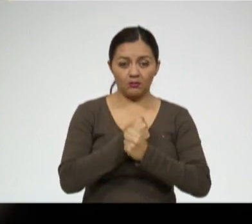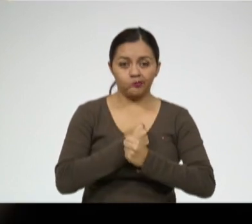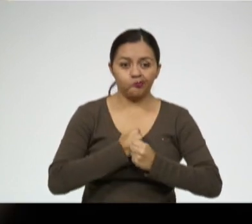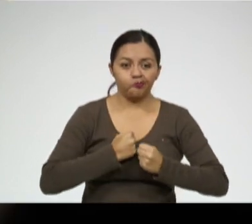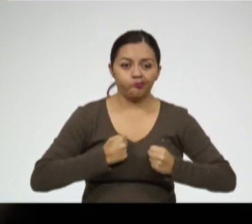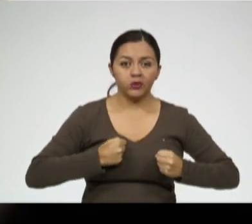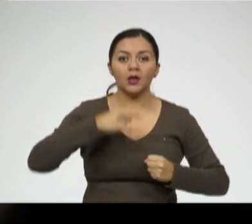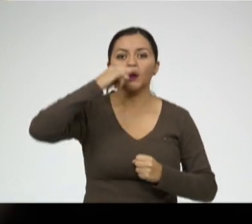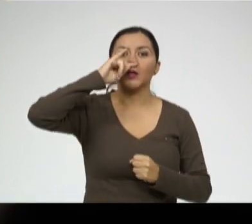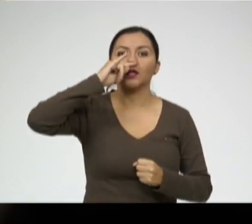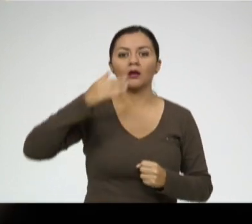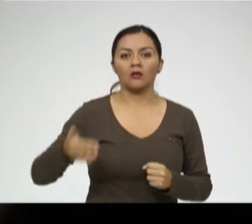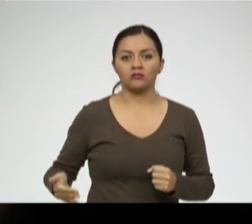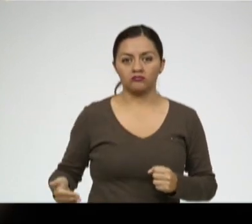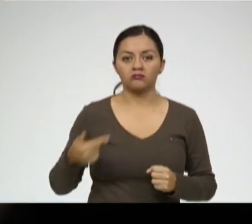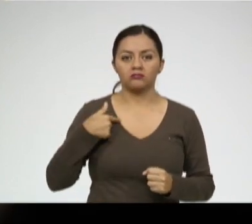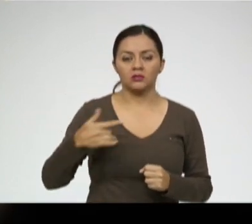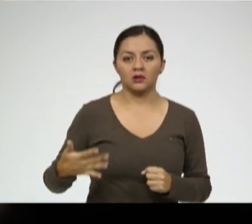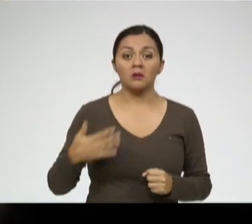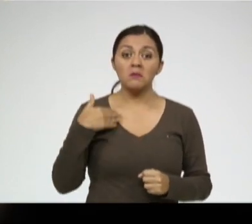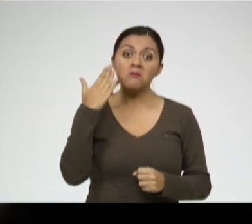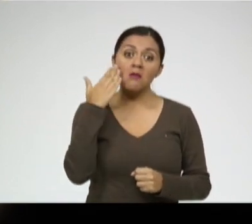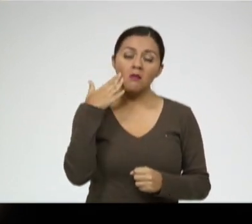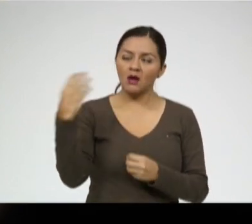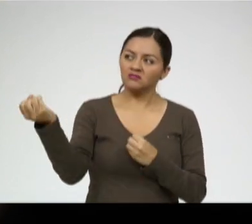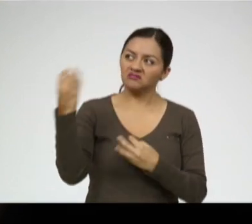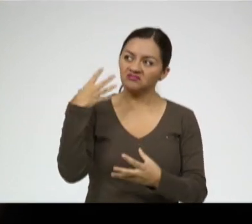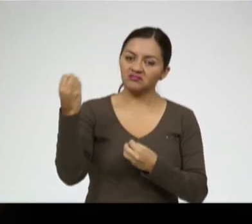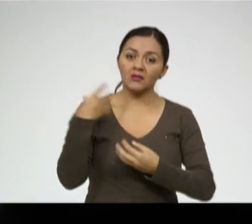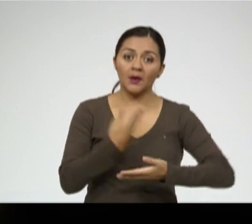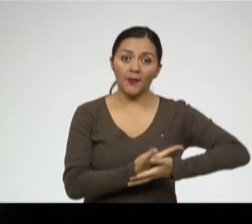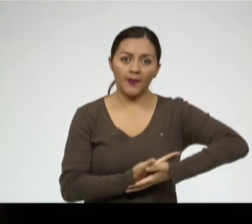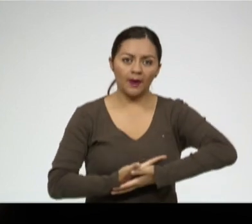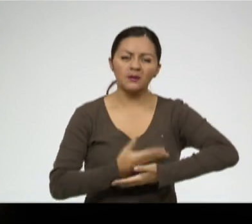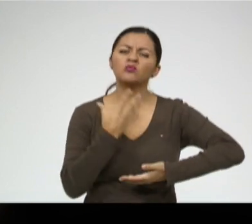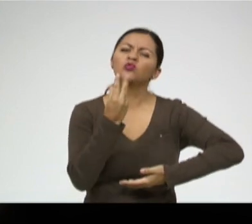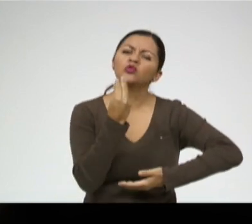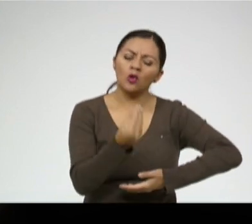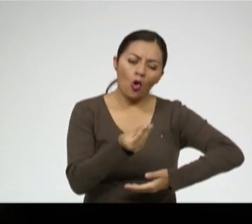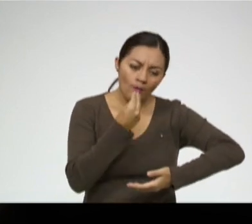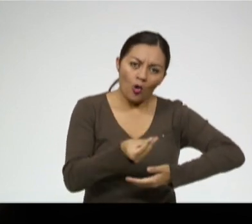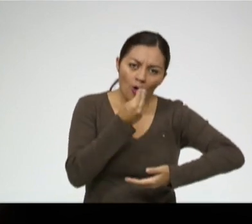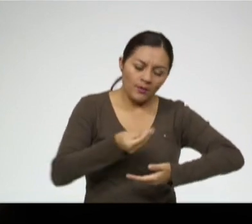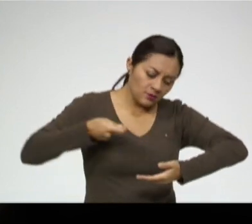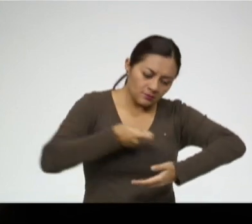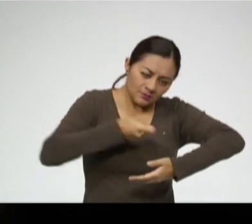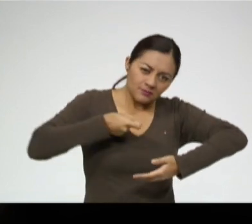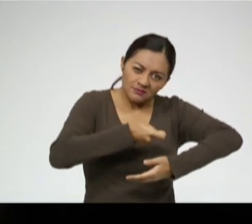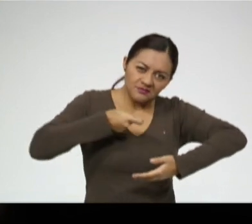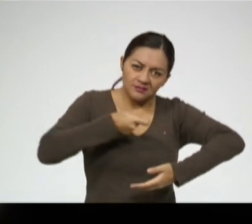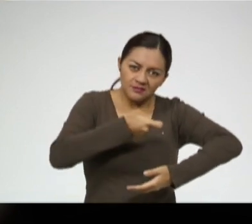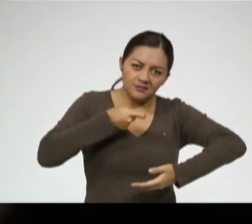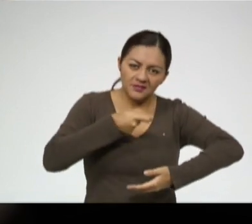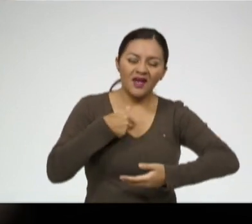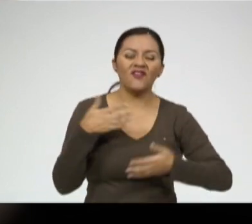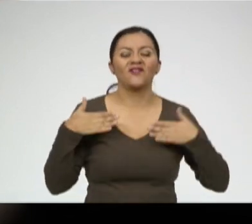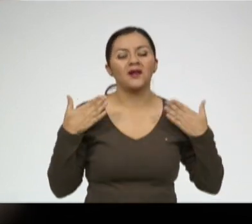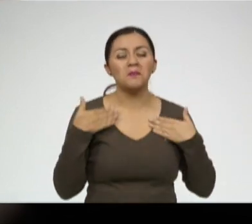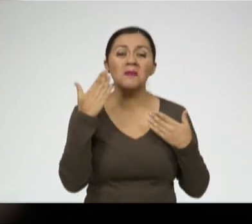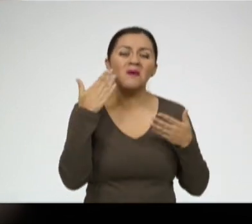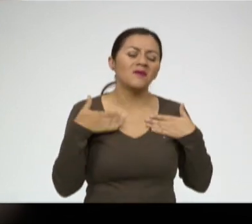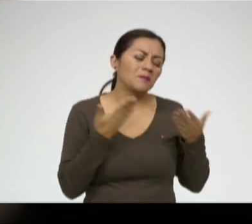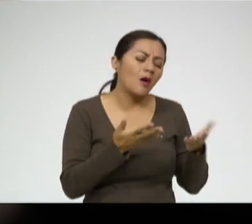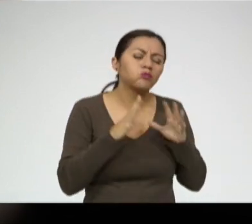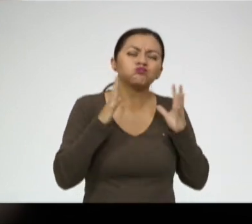mamá ella me cuenta que de bebé me daba de comer bastantísimo y que ella se sentía contenta porque me veía